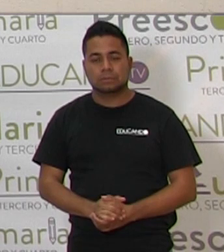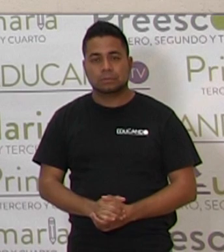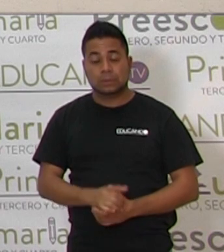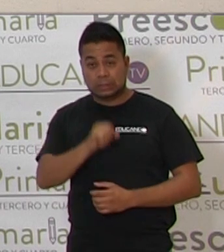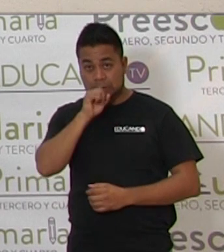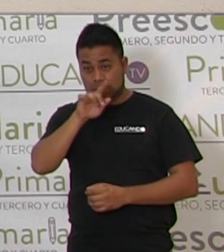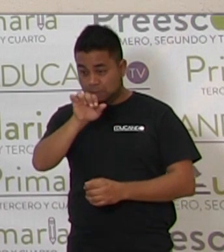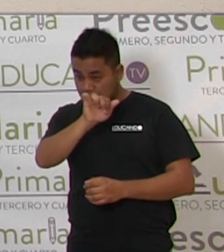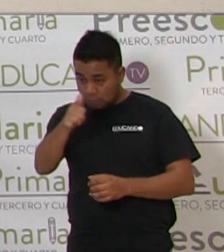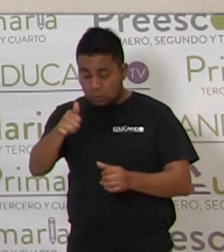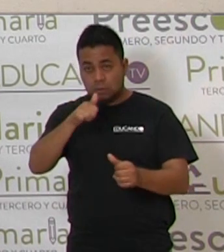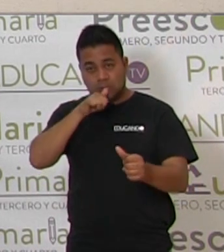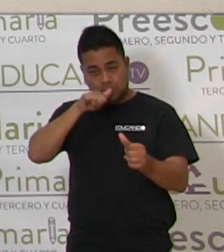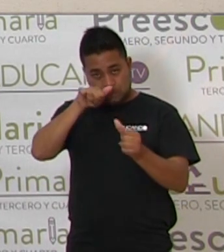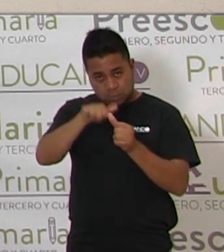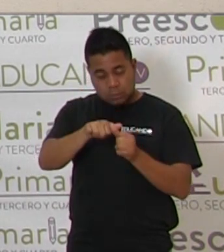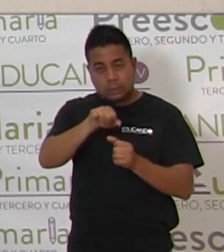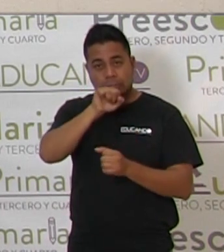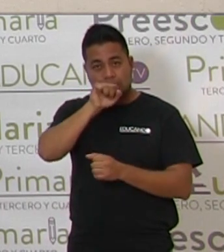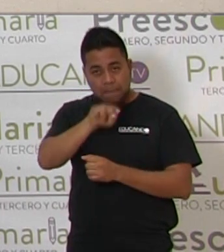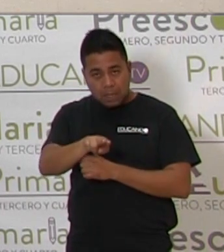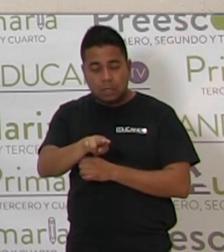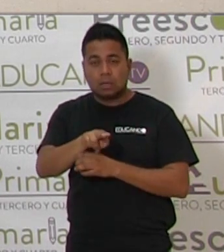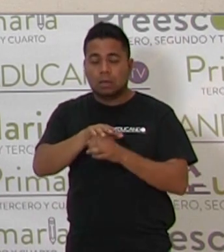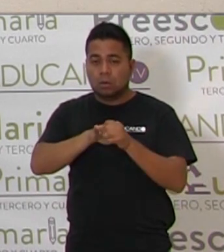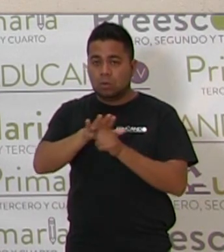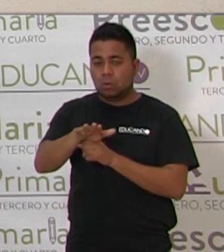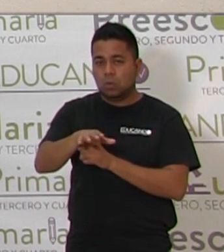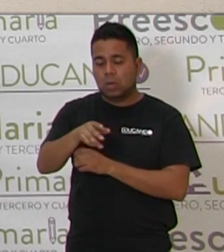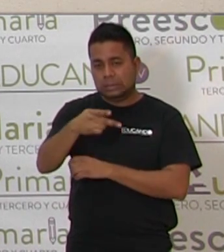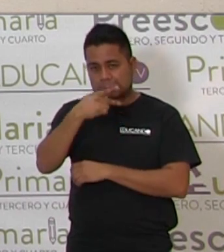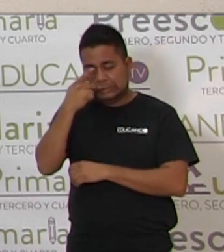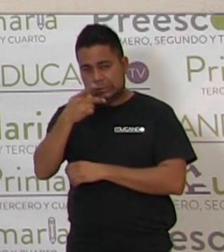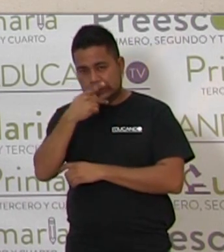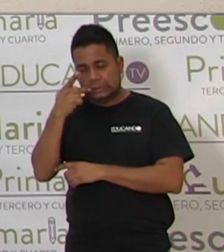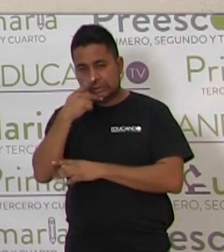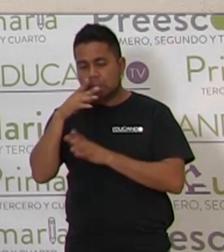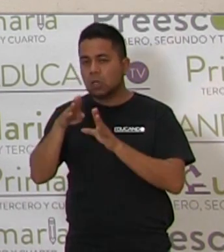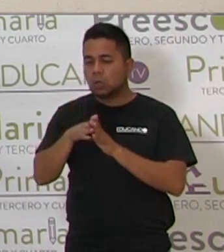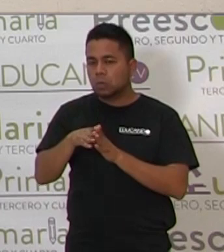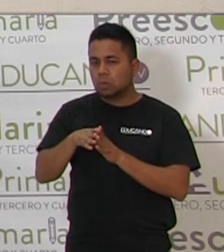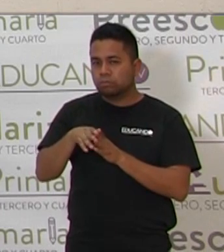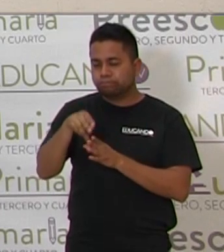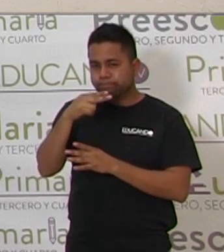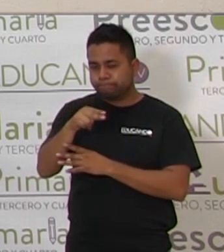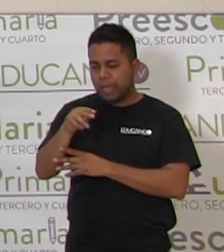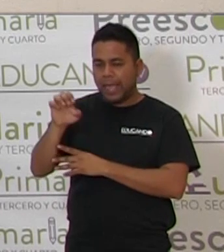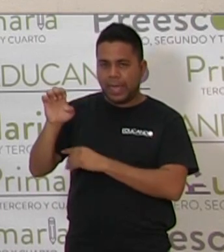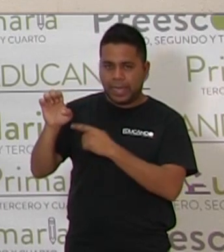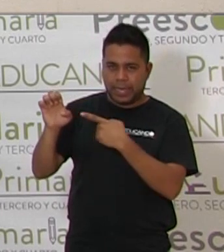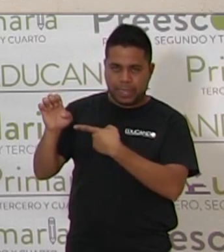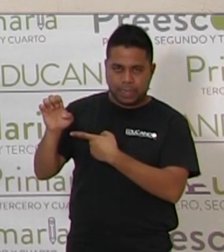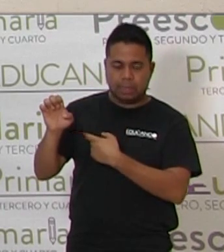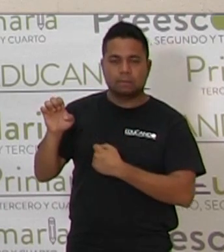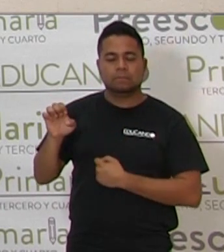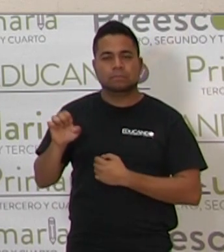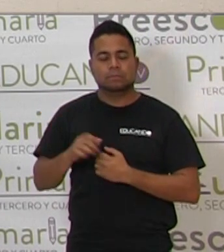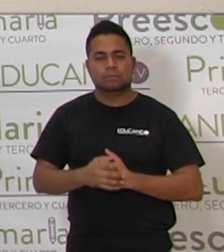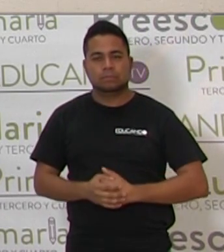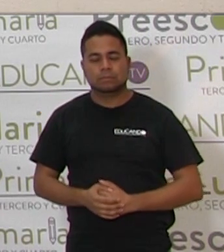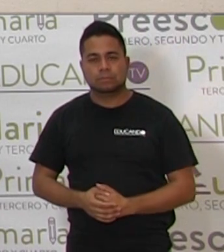Vimos esta vocal cuyo nombre y sonido es E.